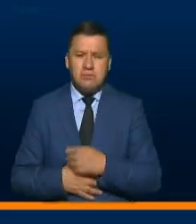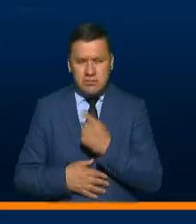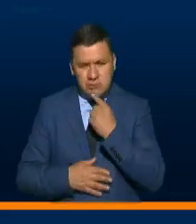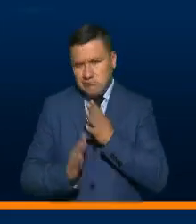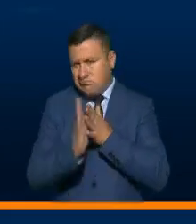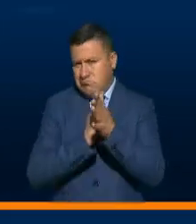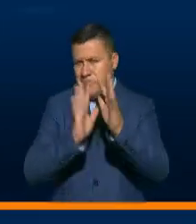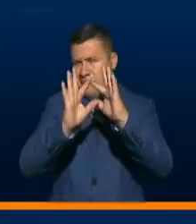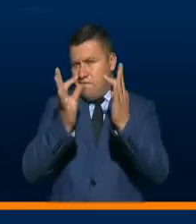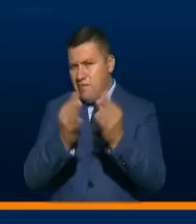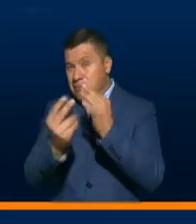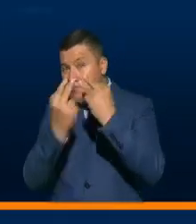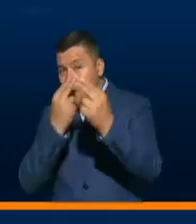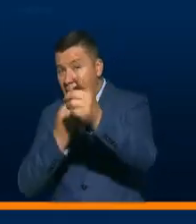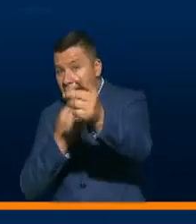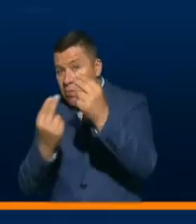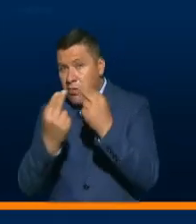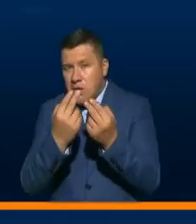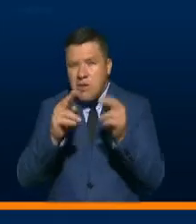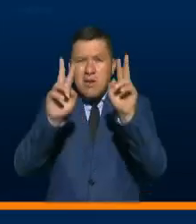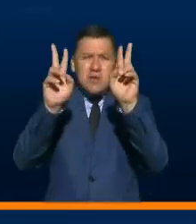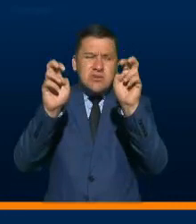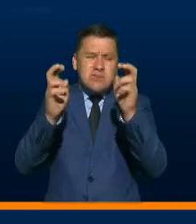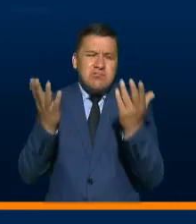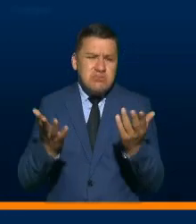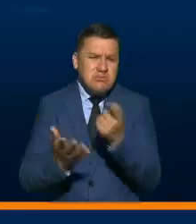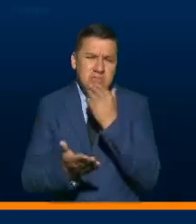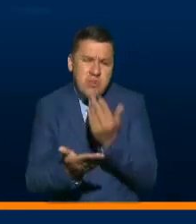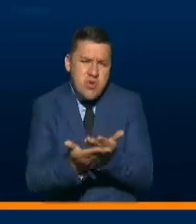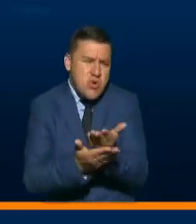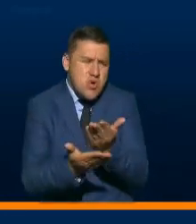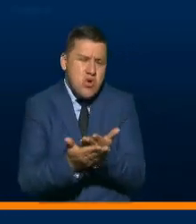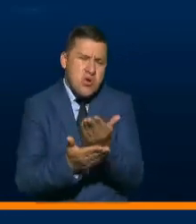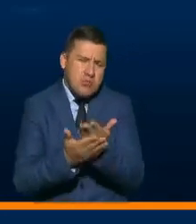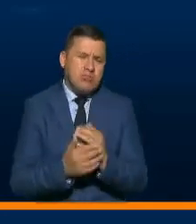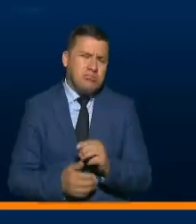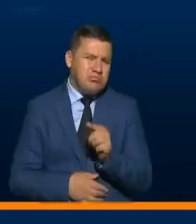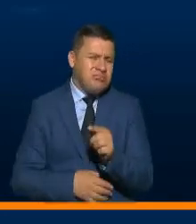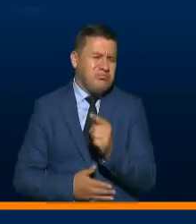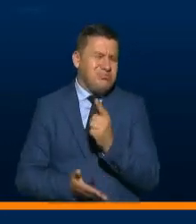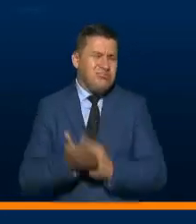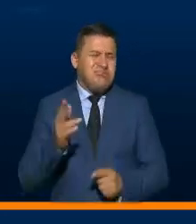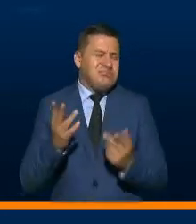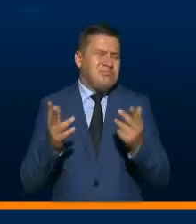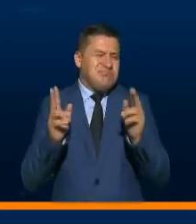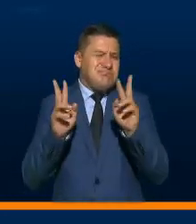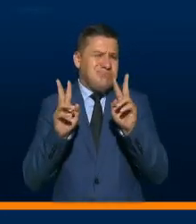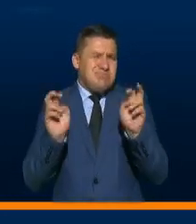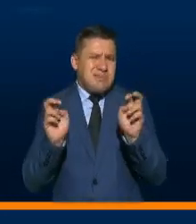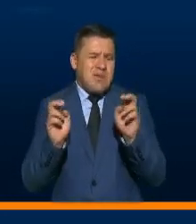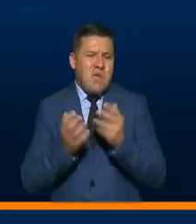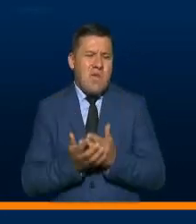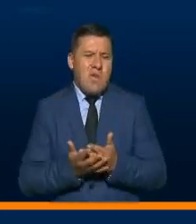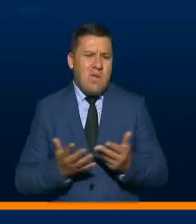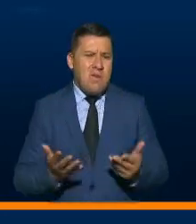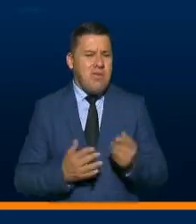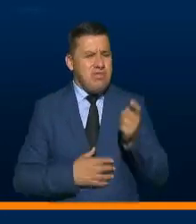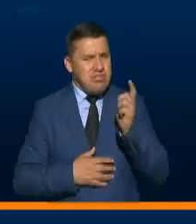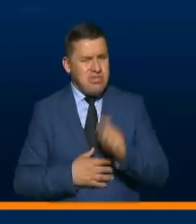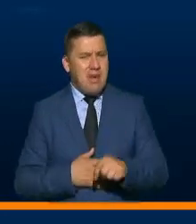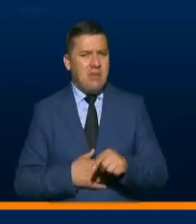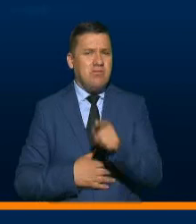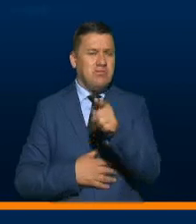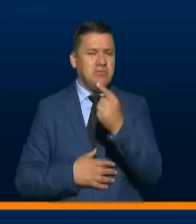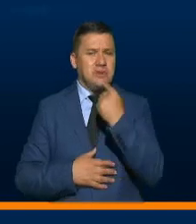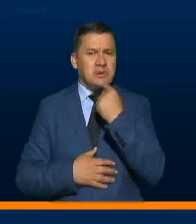hable a las familias colombianas sobre sus recomendaciones y sobre qué tipo de elementos le deben dar a